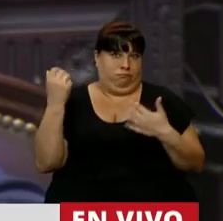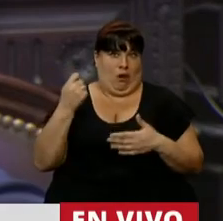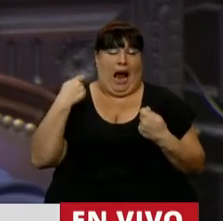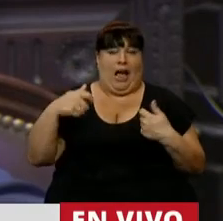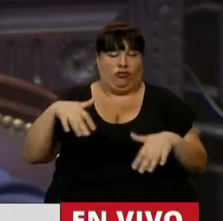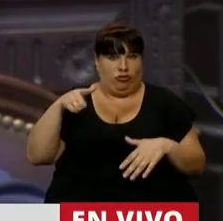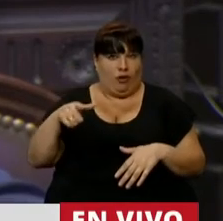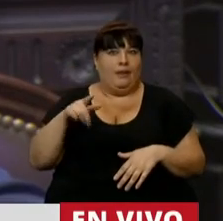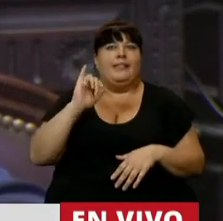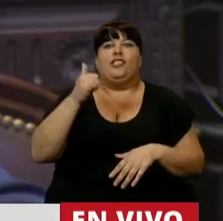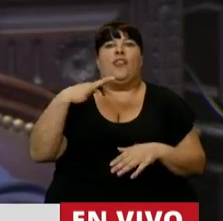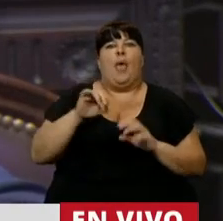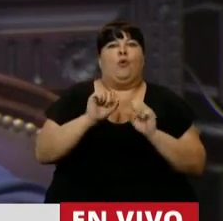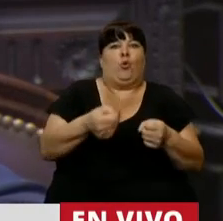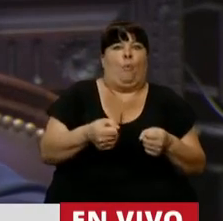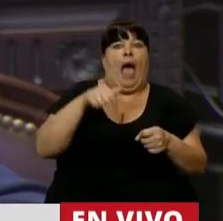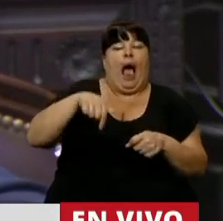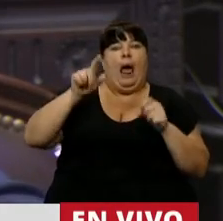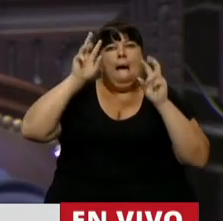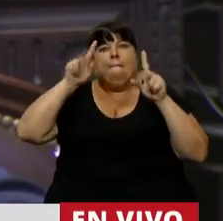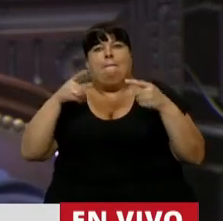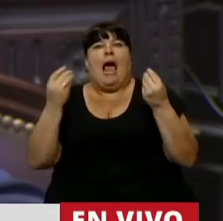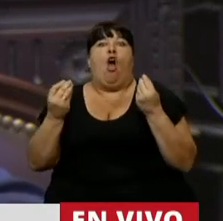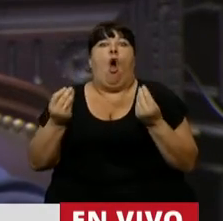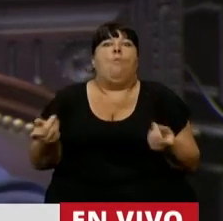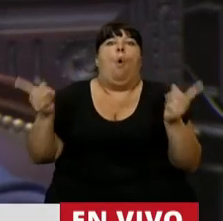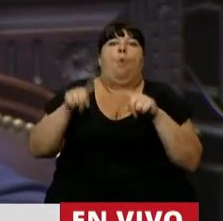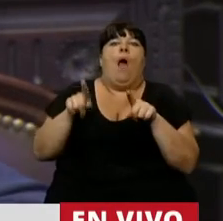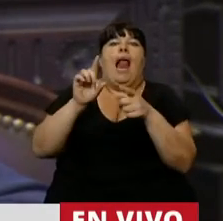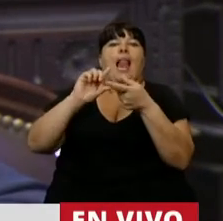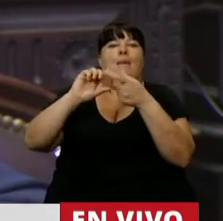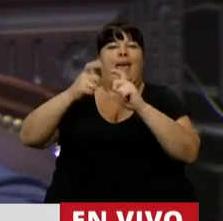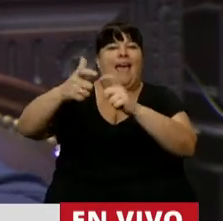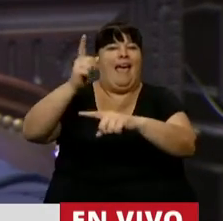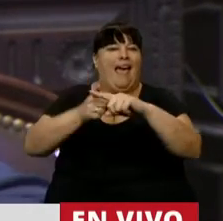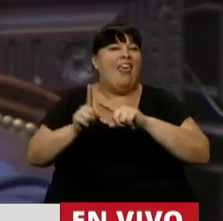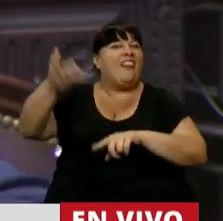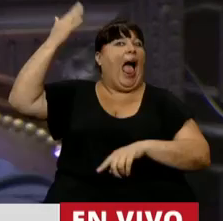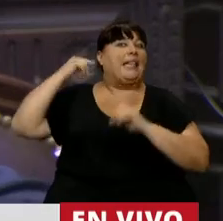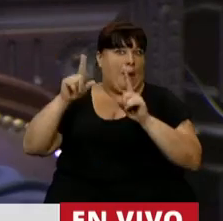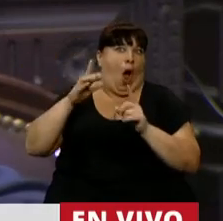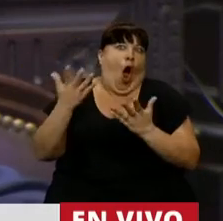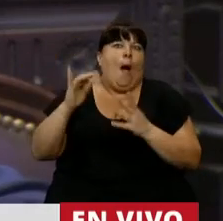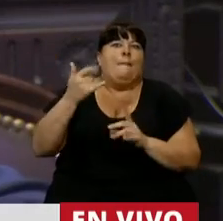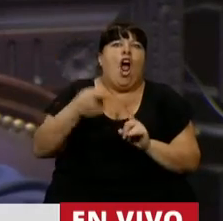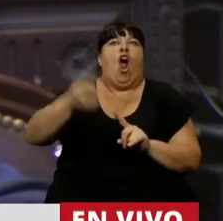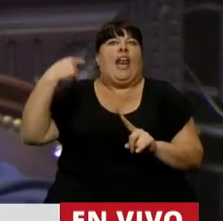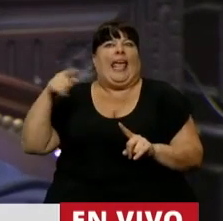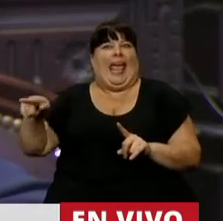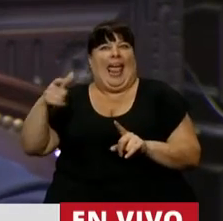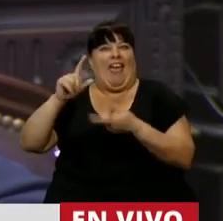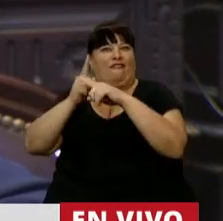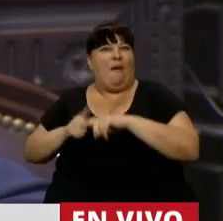tiene lo obliga primero a suspender y hoy buscar restablecer la antigua fórmula, que sin duda es mejor que la otra fórmula